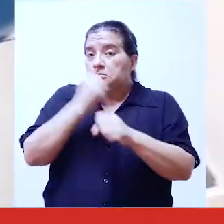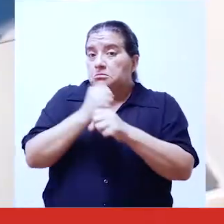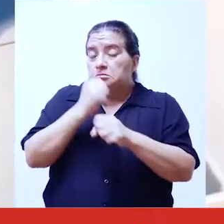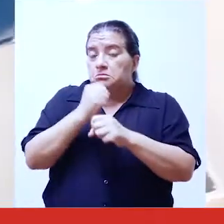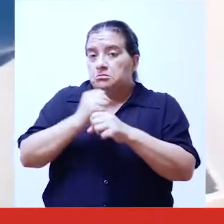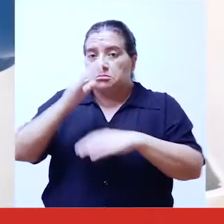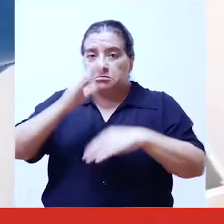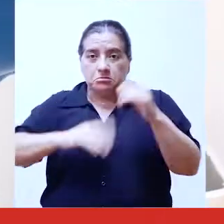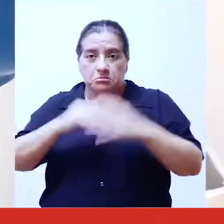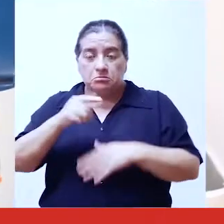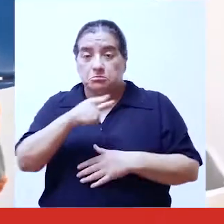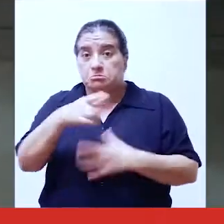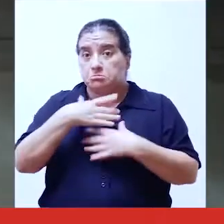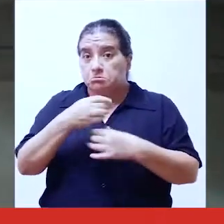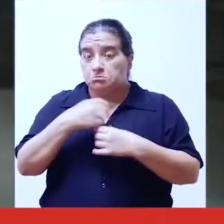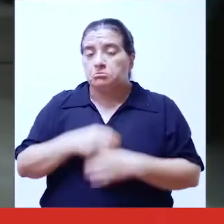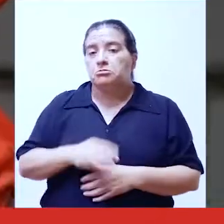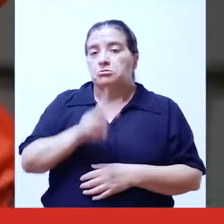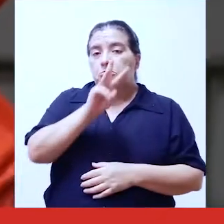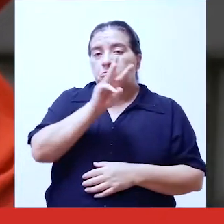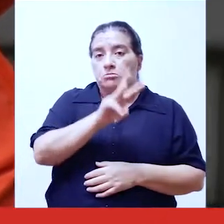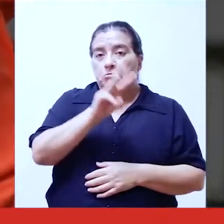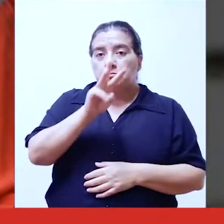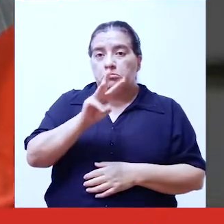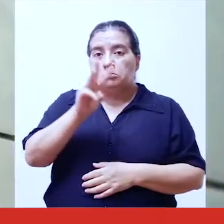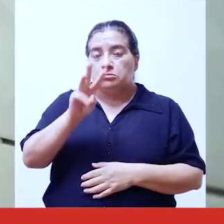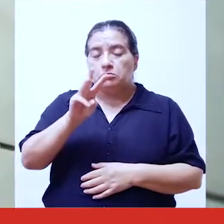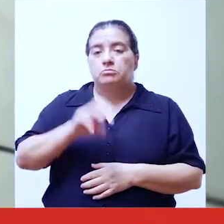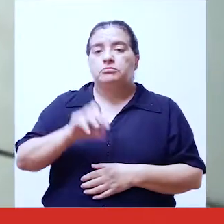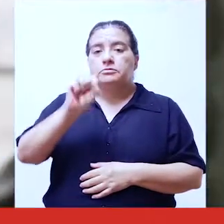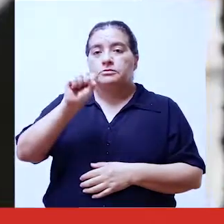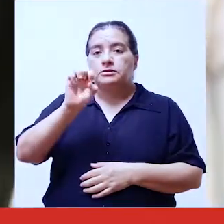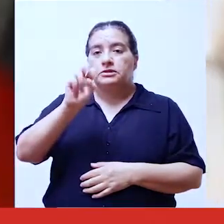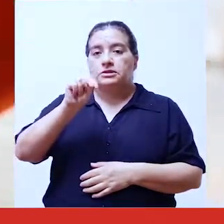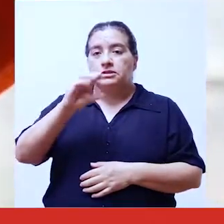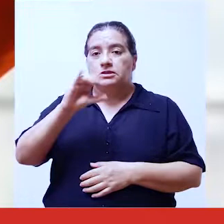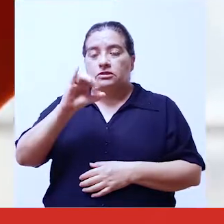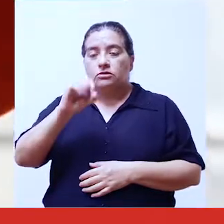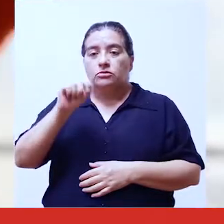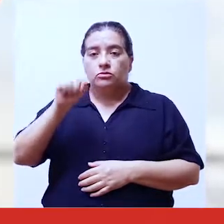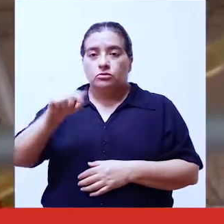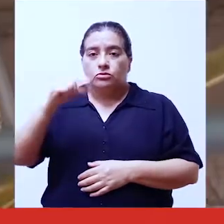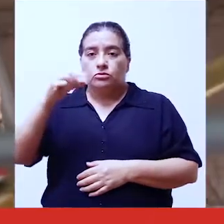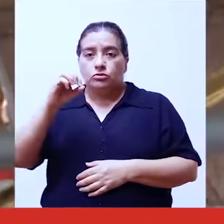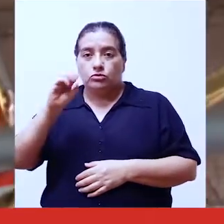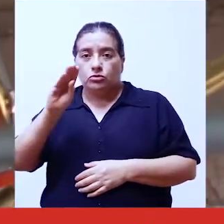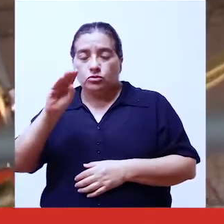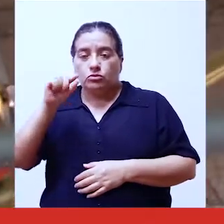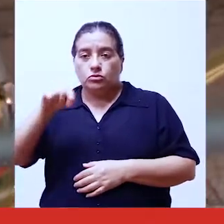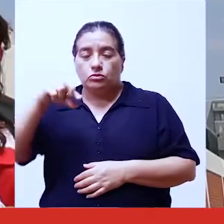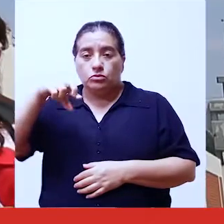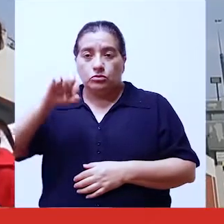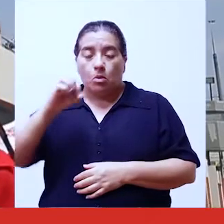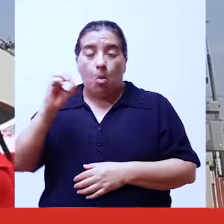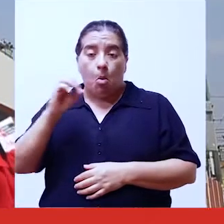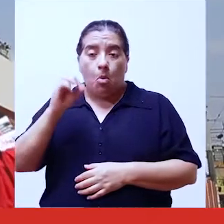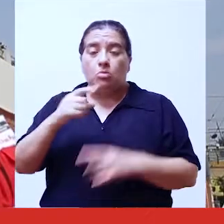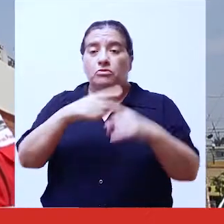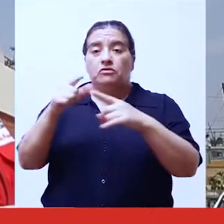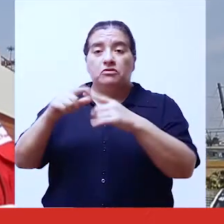dirigido exclusivamente a mujeres que buscan trabajar en el sector construcción. Las interesadas pueden inscribirse en www